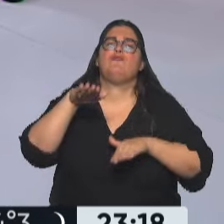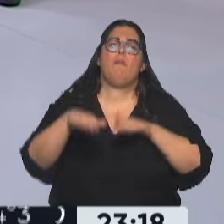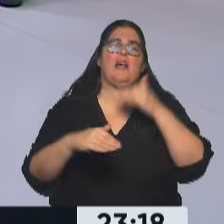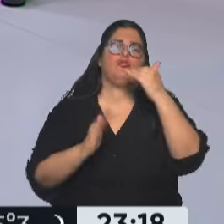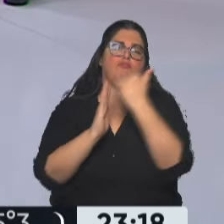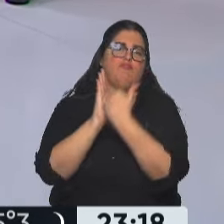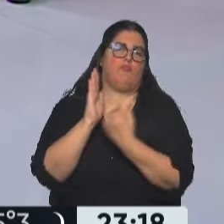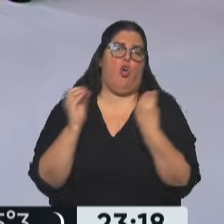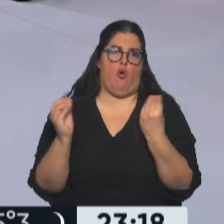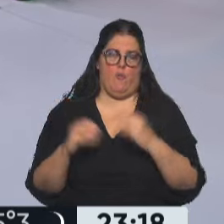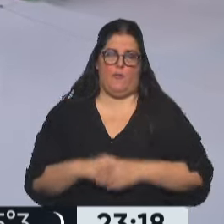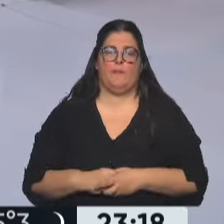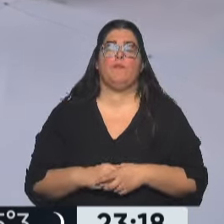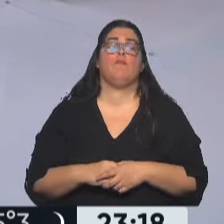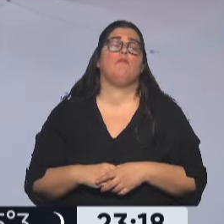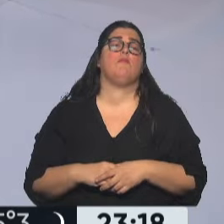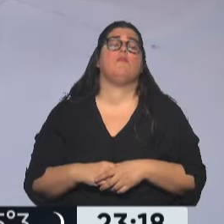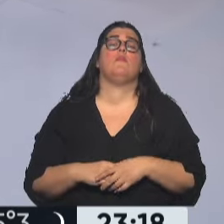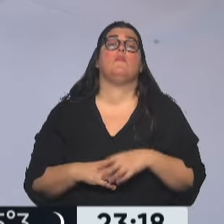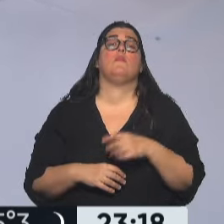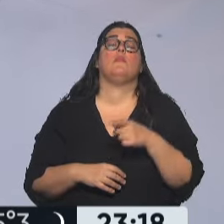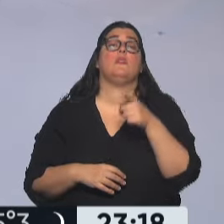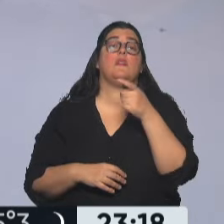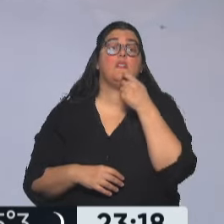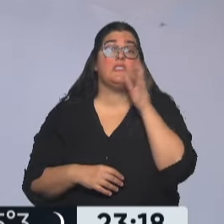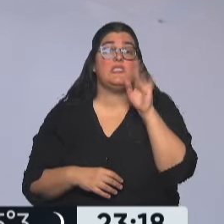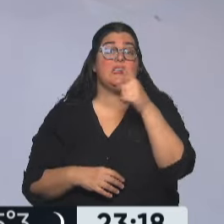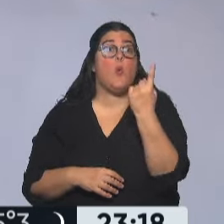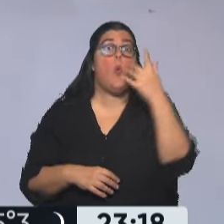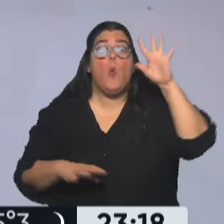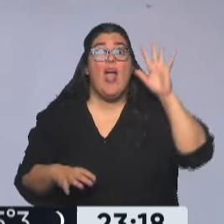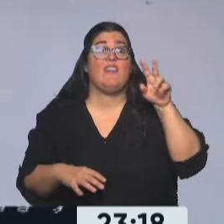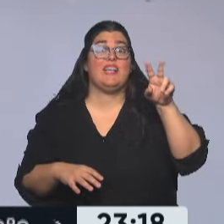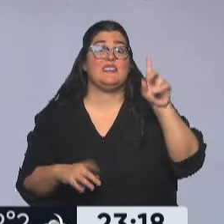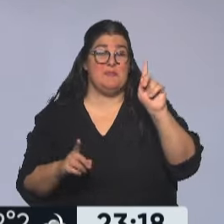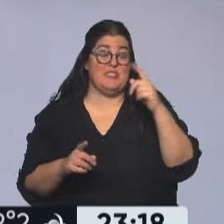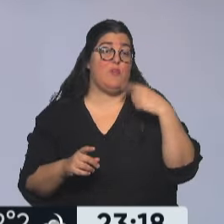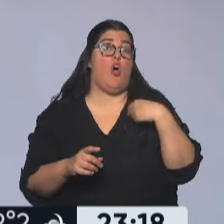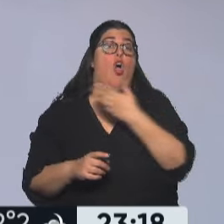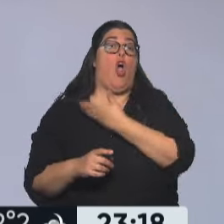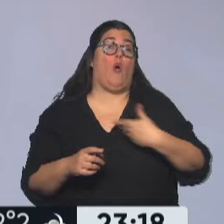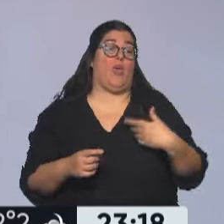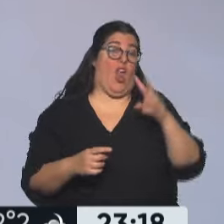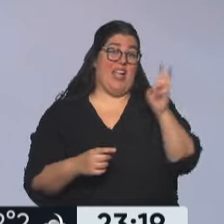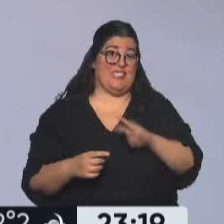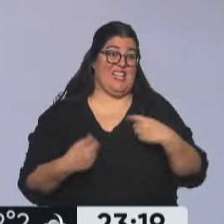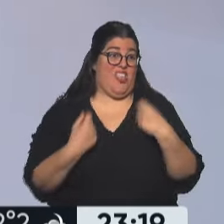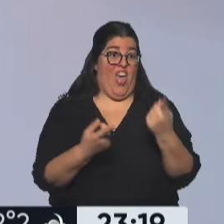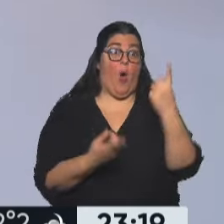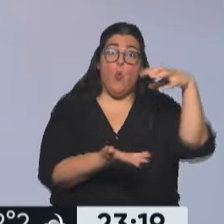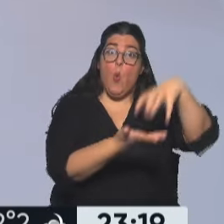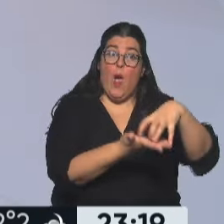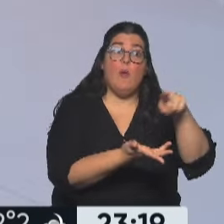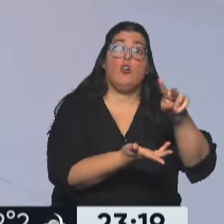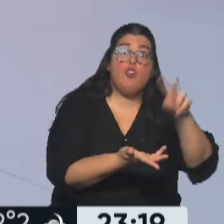El único requisito es que hayas cobrado al menos una vez en la sede que se te otorgó inicialmente. Ahí estás